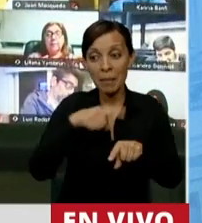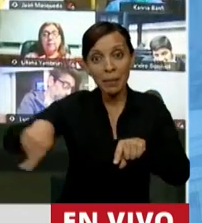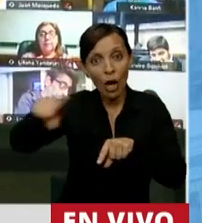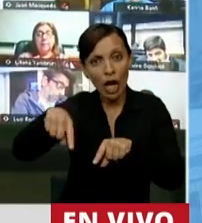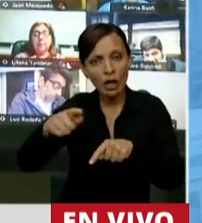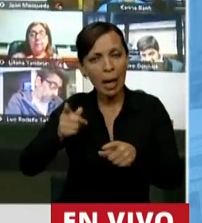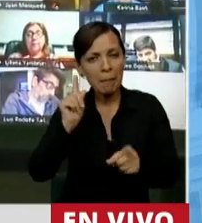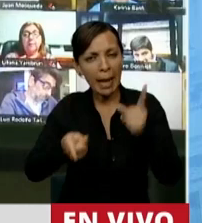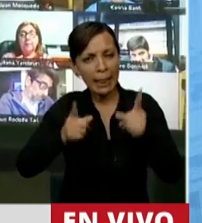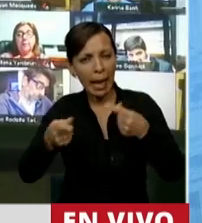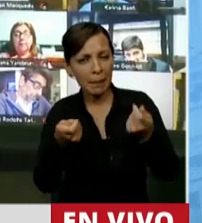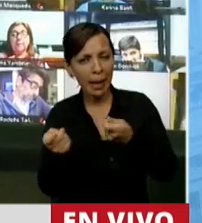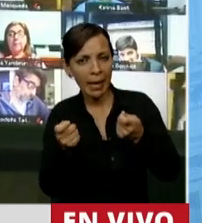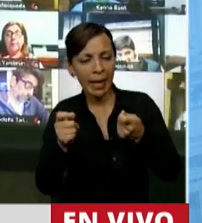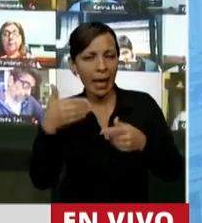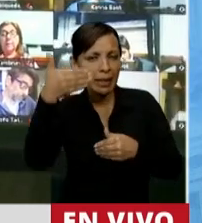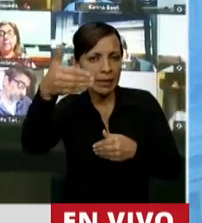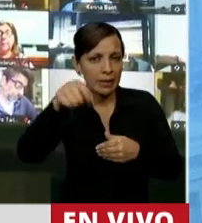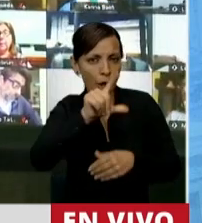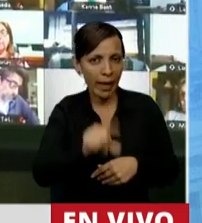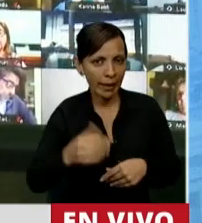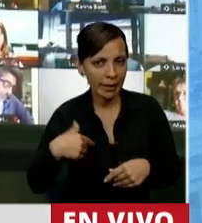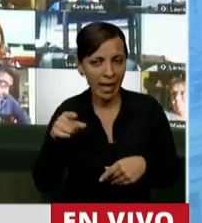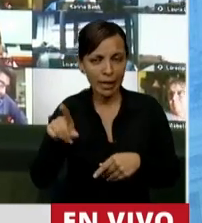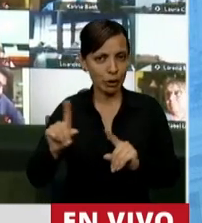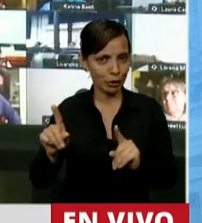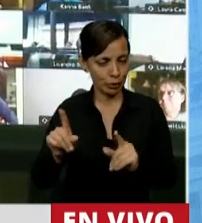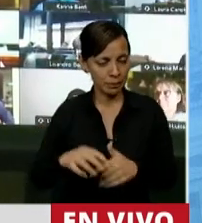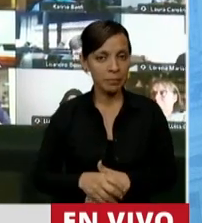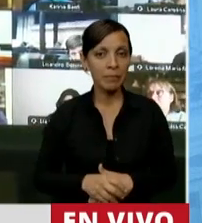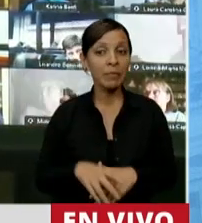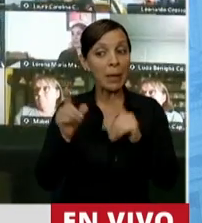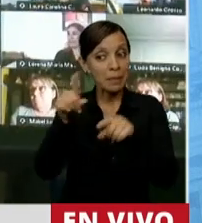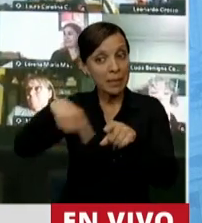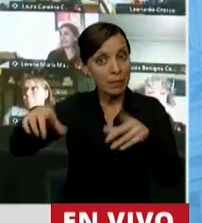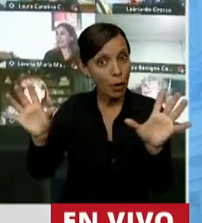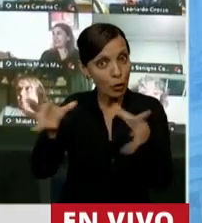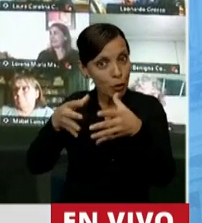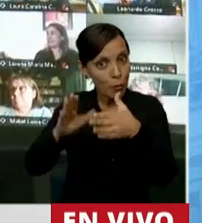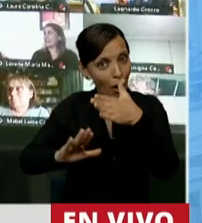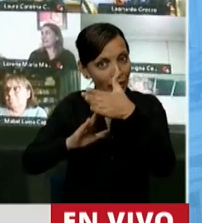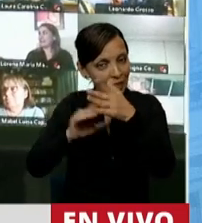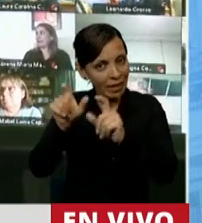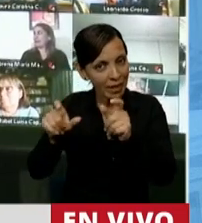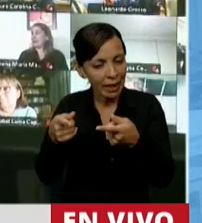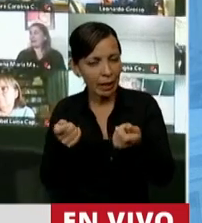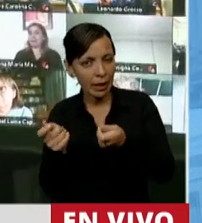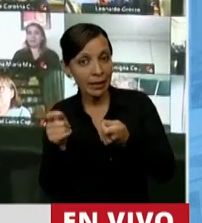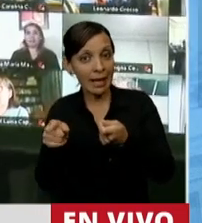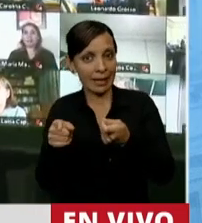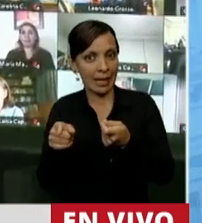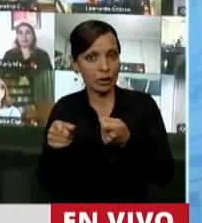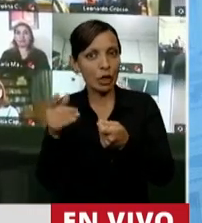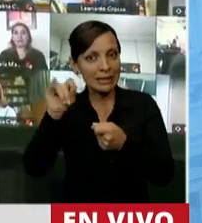que dirigen los destinos de nuestro país. Y esa dirigencia de la que yo estoy hablando ahora es la que le da forma al proyecto,